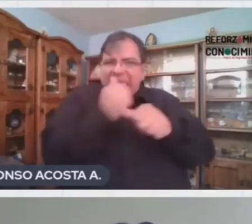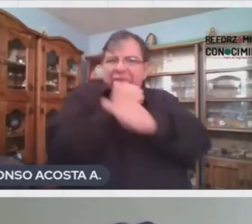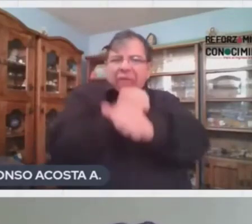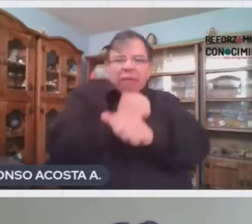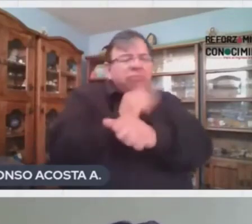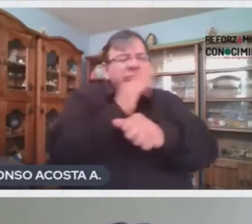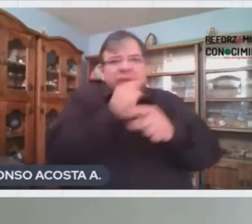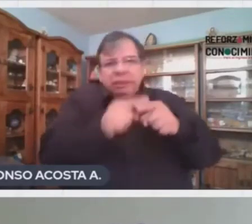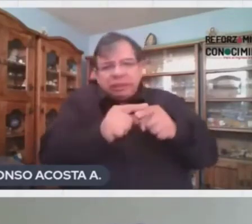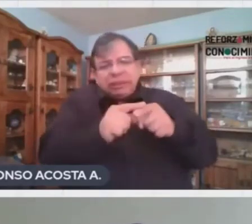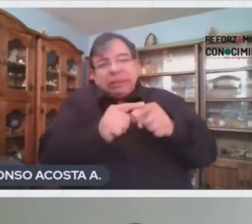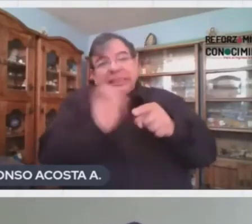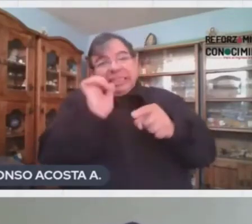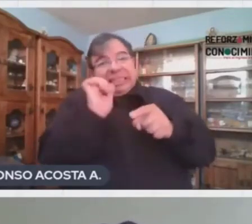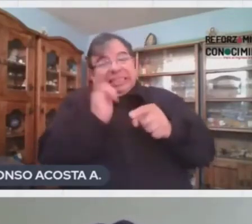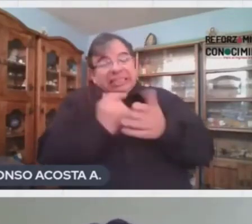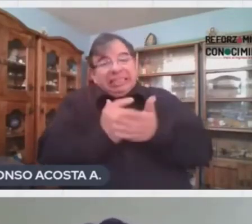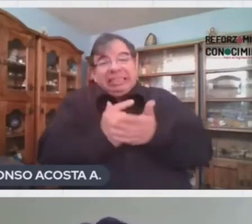desencadenar en algo muy grave.